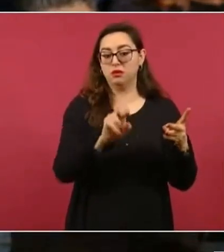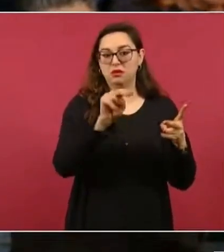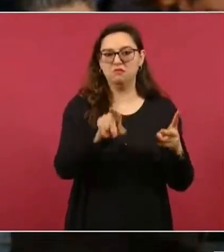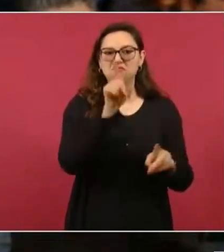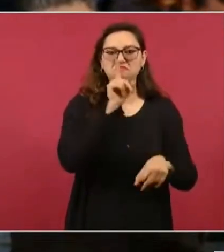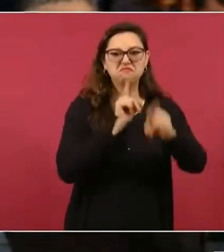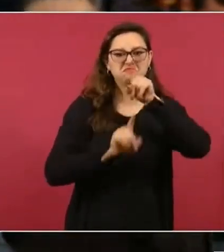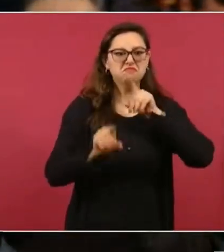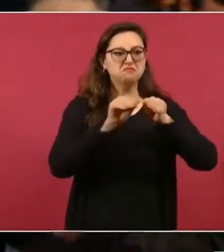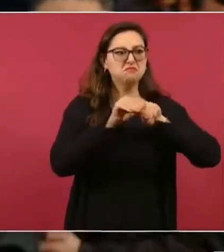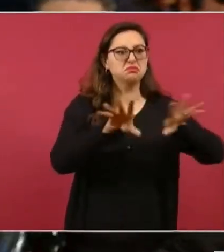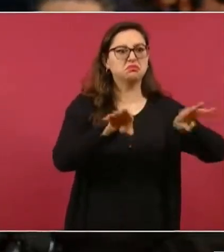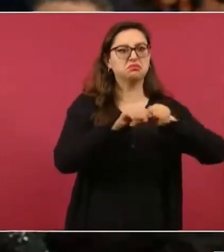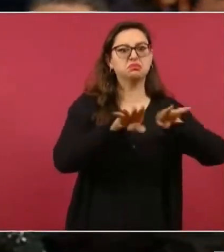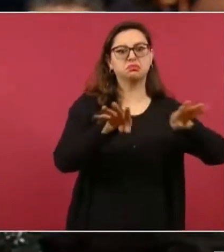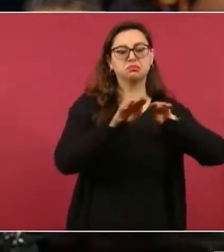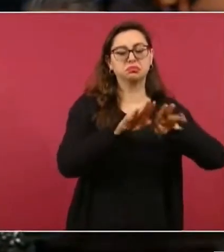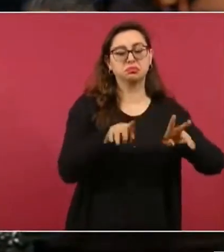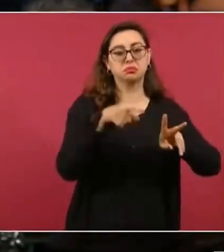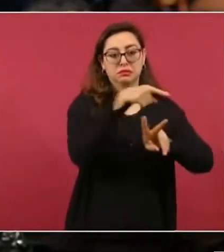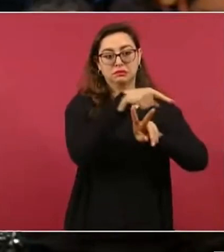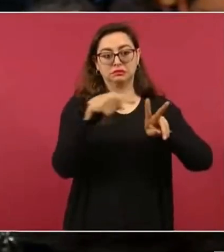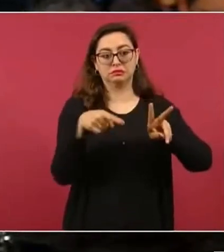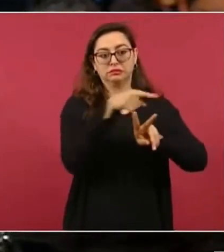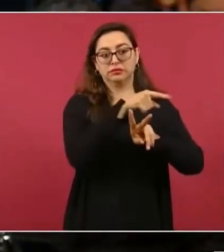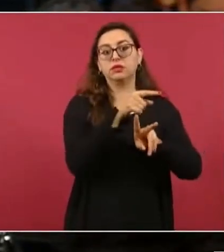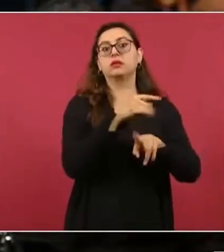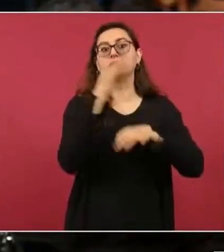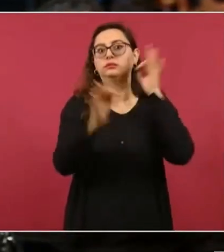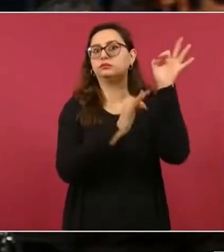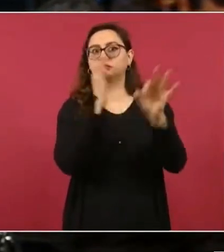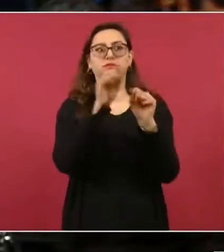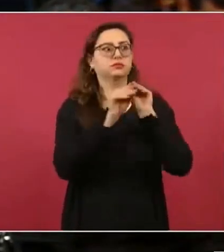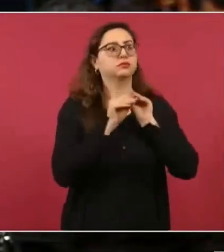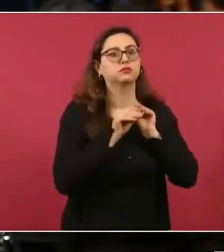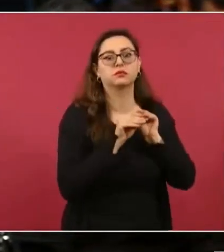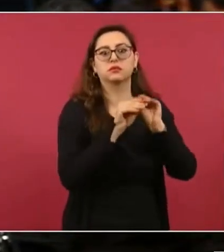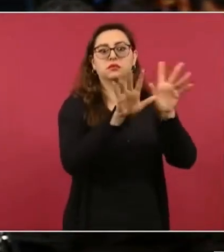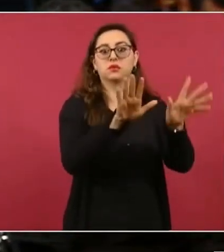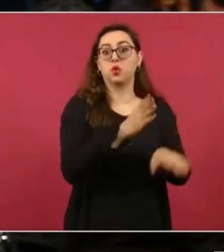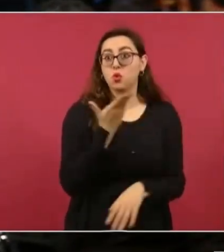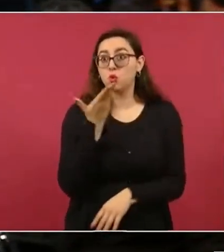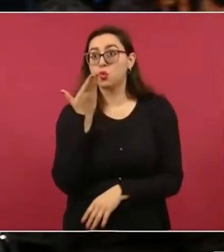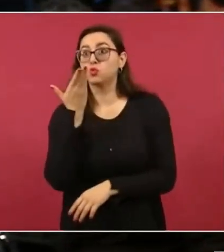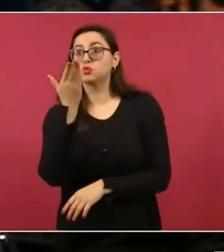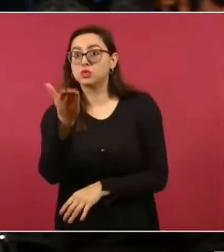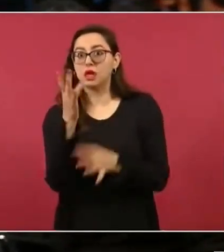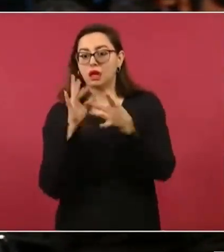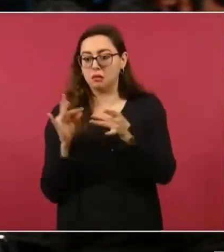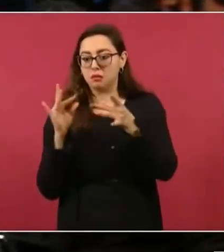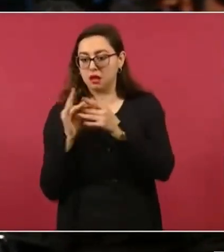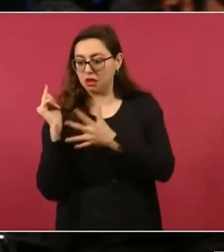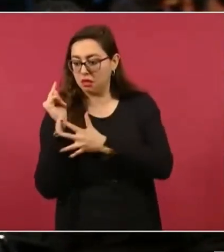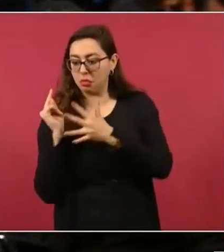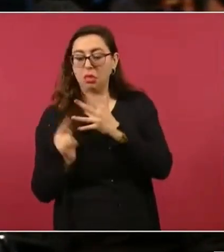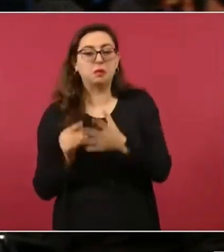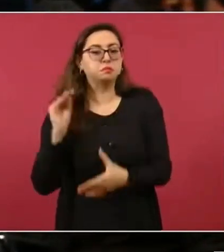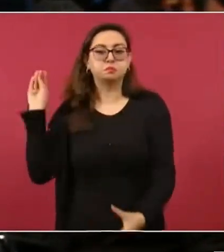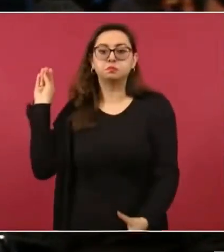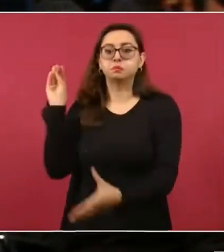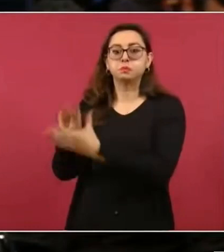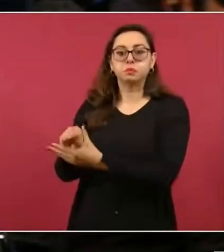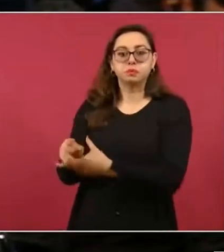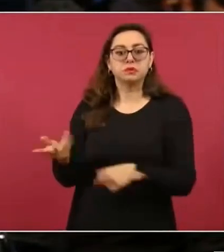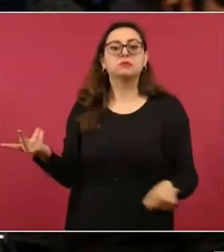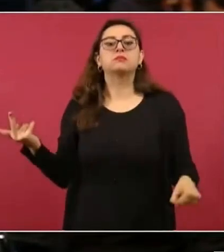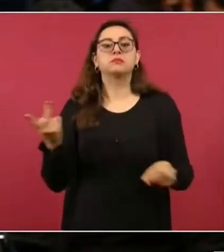seguimiento al tema de la autopista México-Quereta, como aquí tenemos al comandante de la Guardia Nacional, ¿qué se ha decidido al respecto? Si